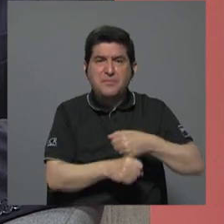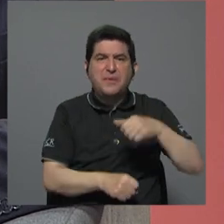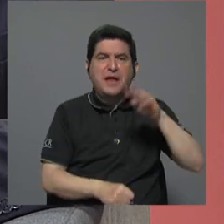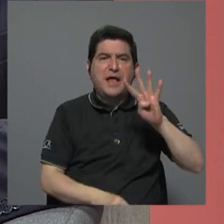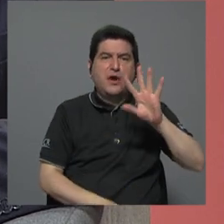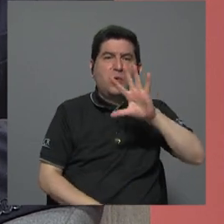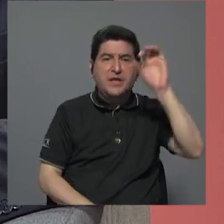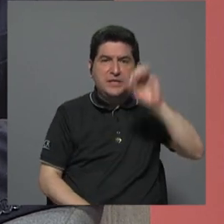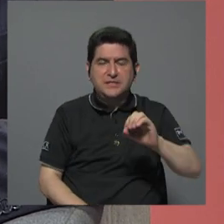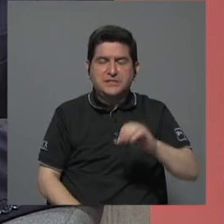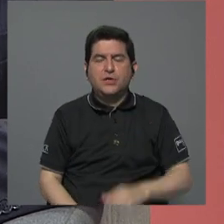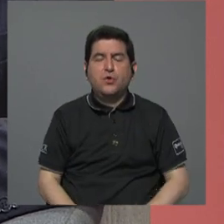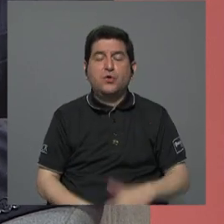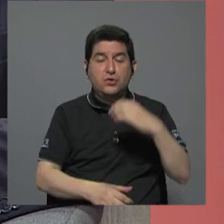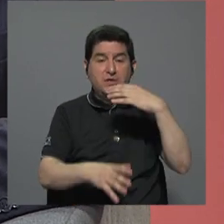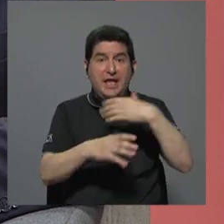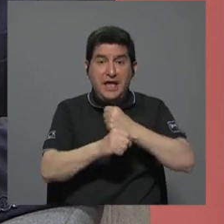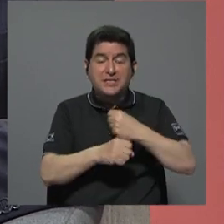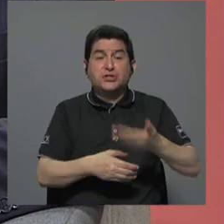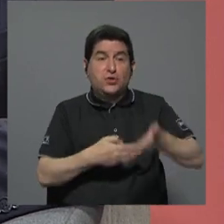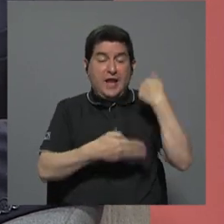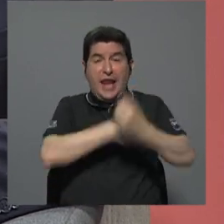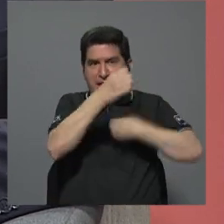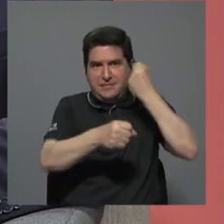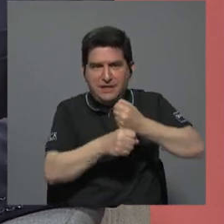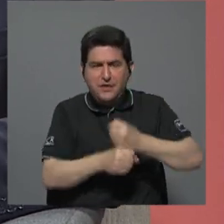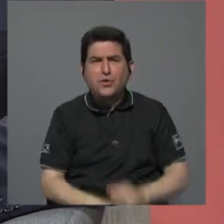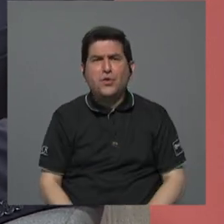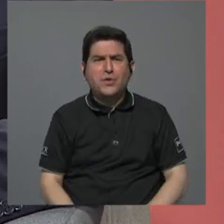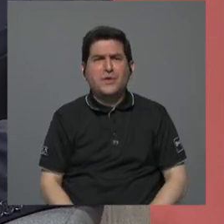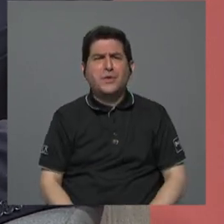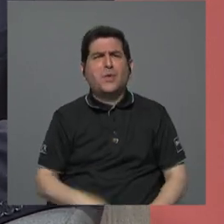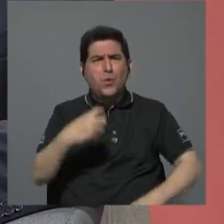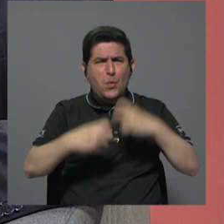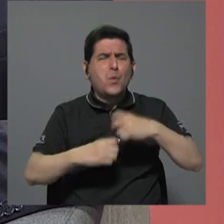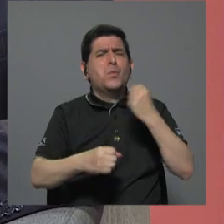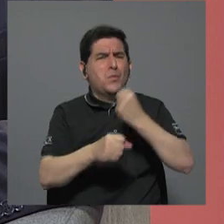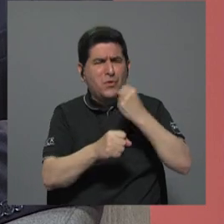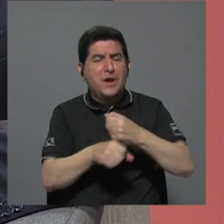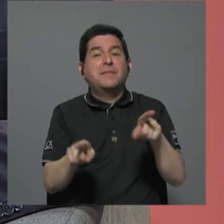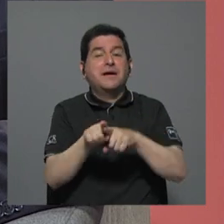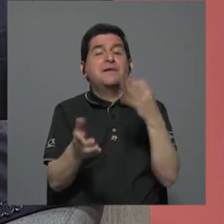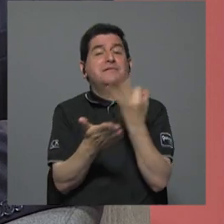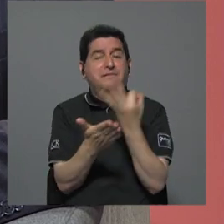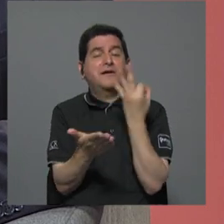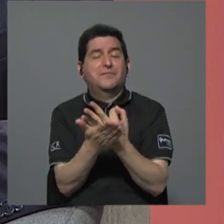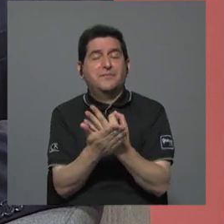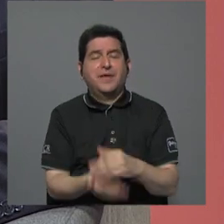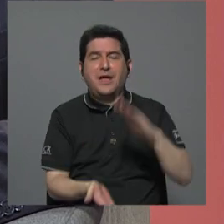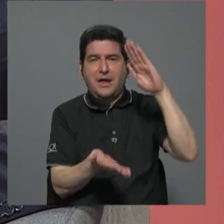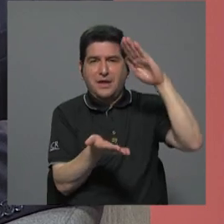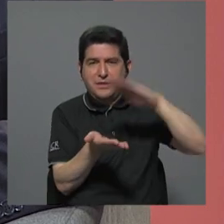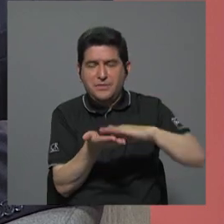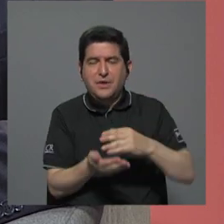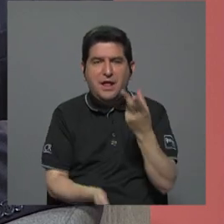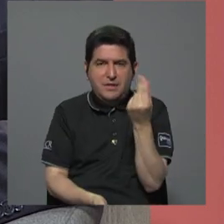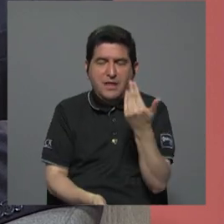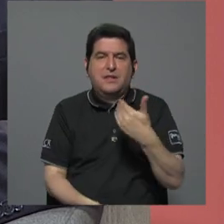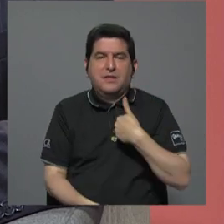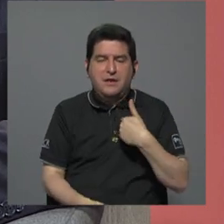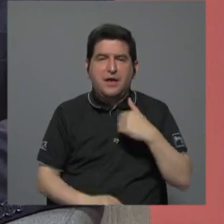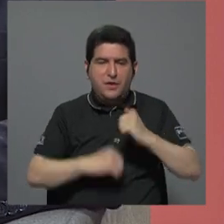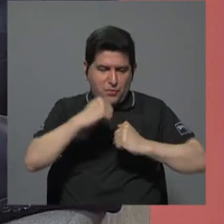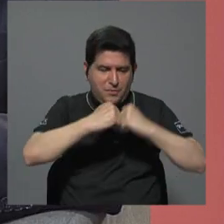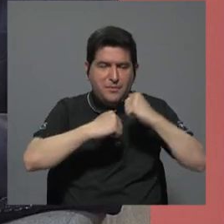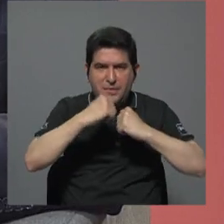% de lo que se ejecutó el año pasado. Entonces, hay un serio problema operativo. Y en tercer lugar, financiamiento. Hay una caída de los recursos disponibles para